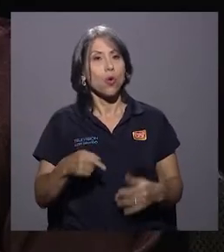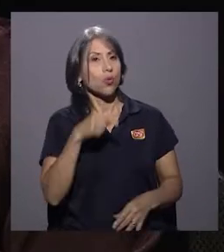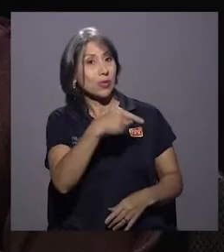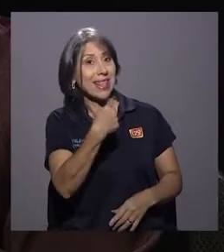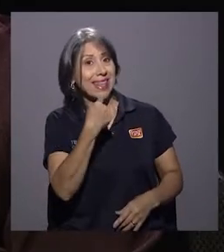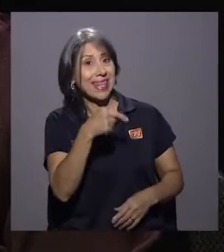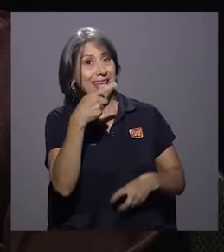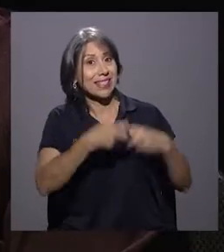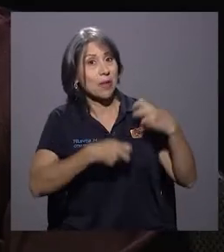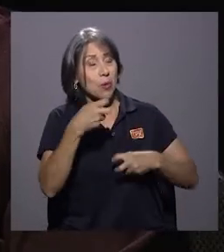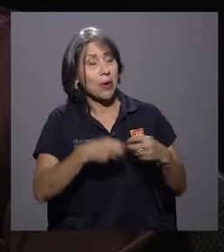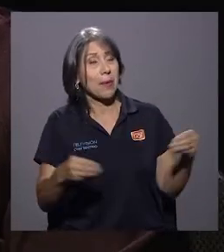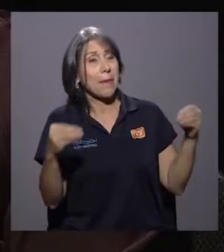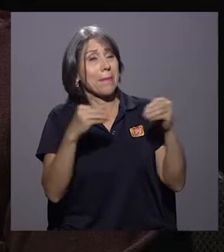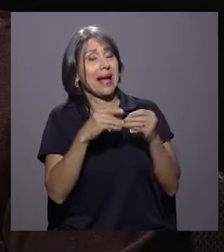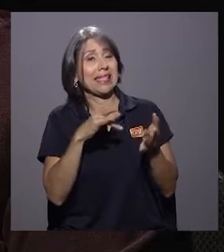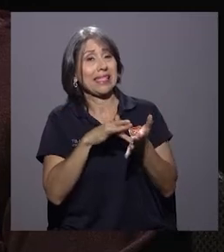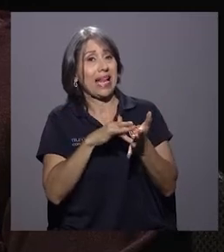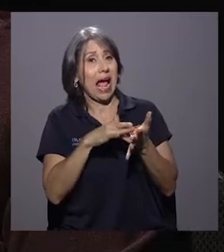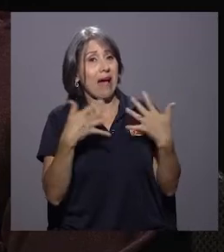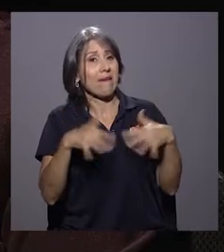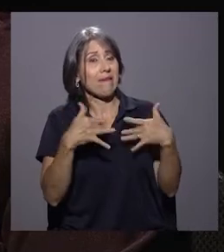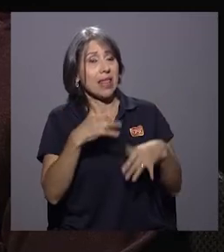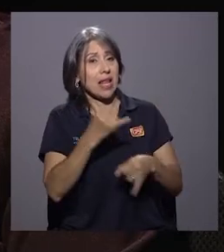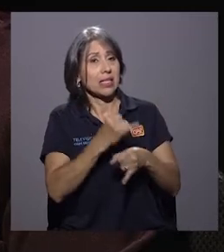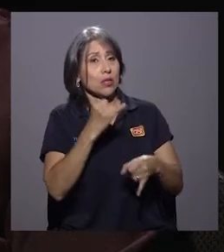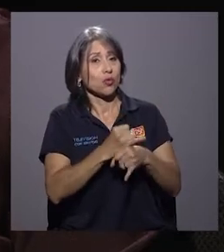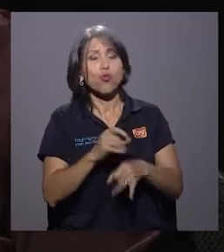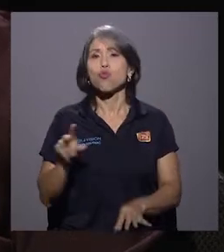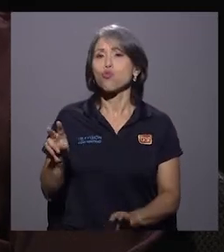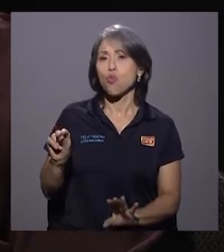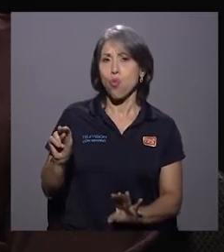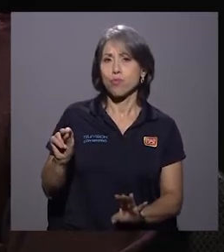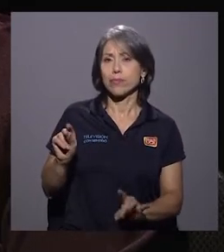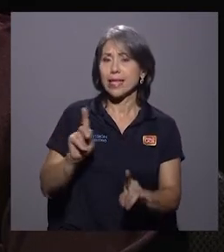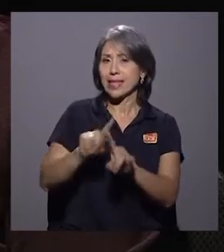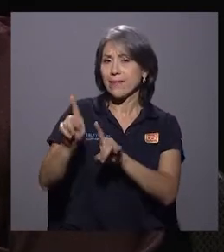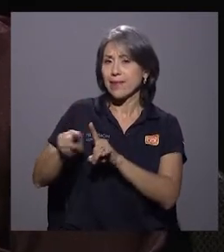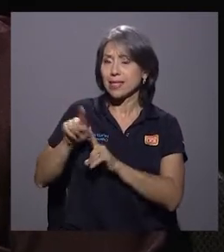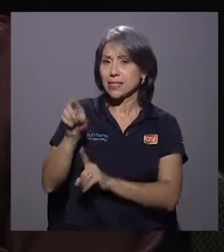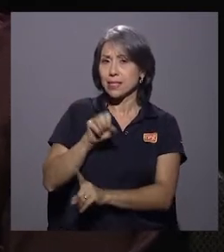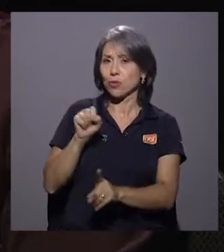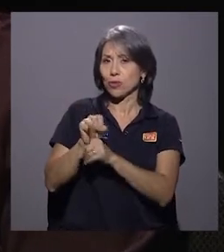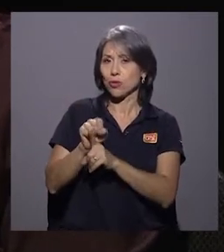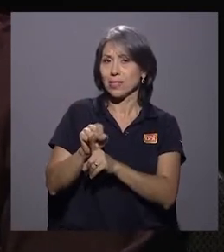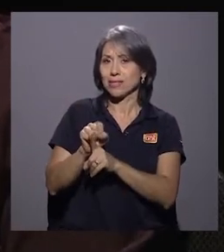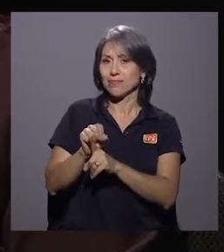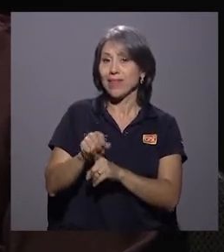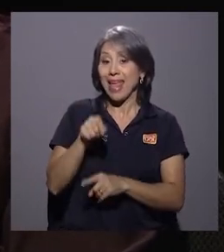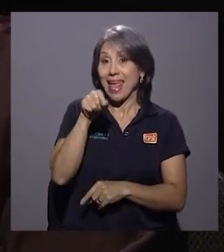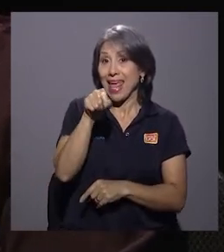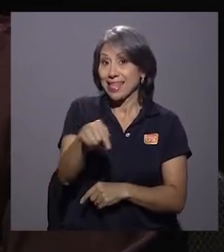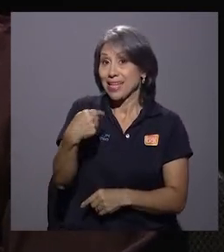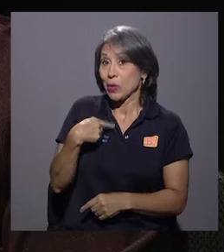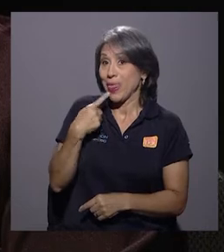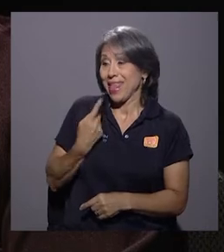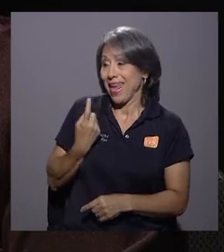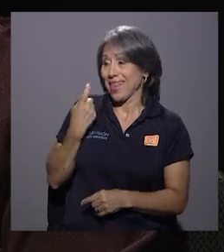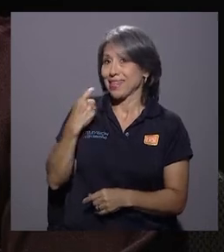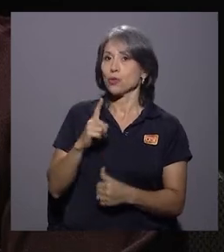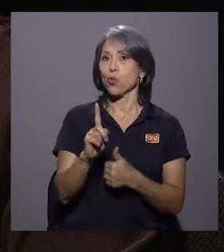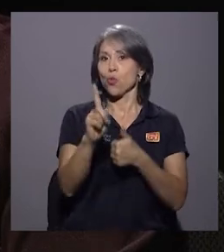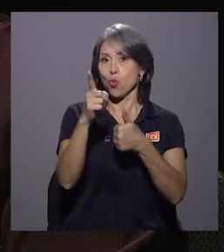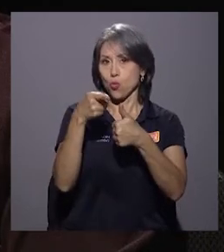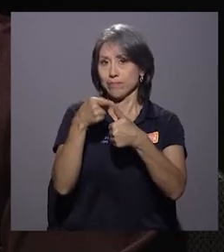problema más grave que enfrentó la institución y que tiene? No. Son varias situaciones. Uno de ellos es ese. Y le puedo decir con